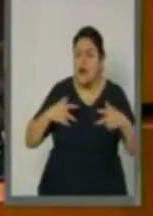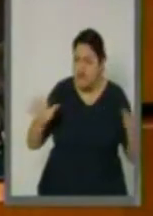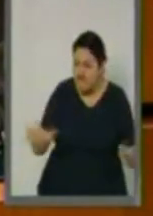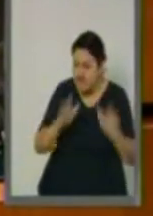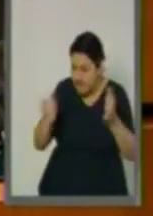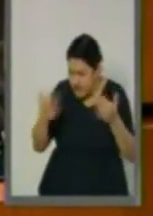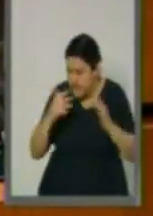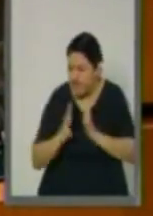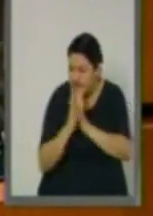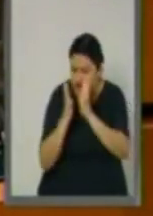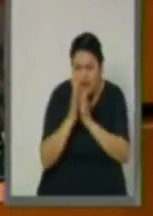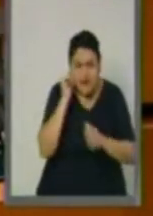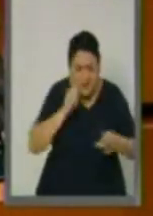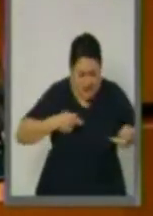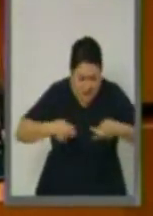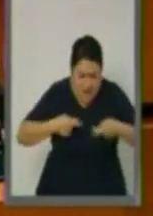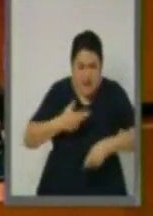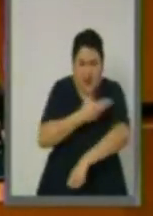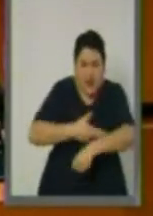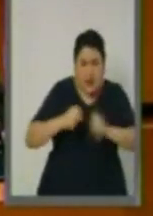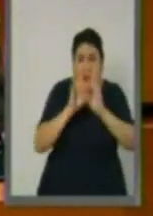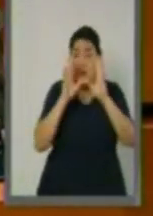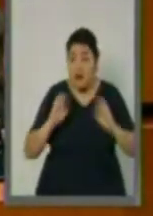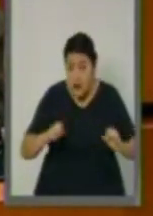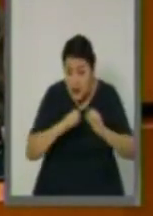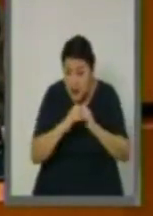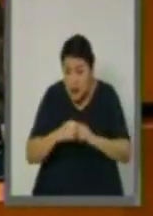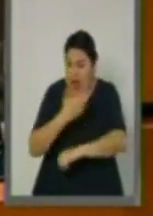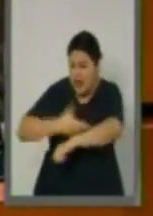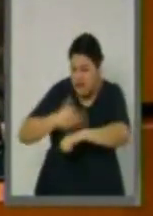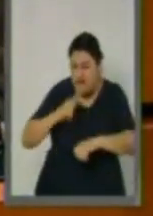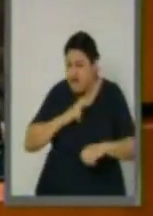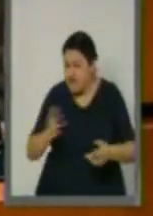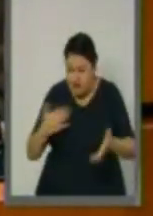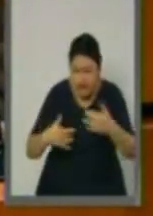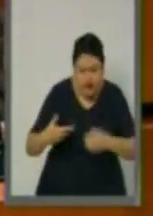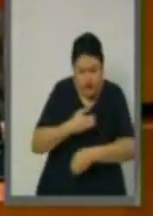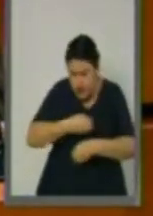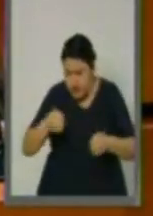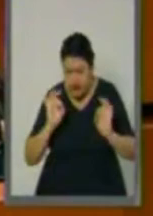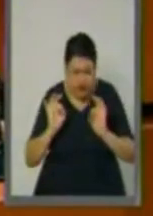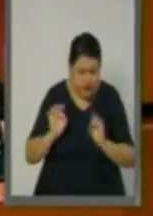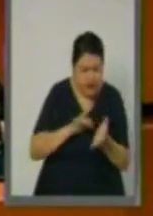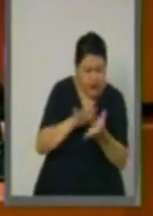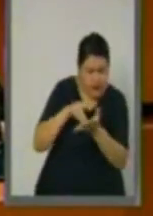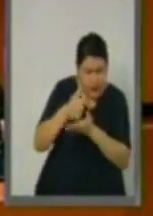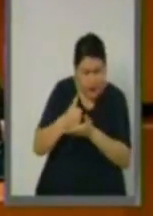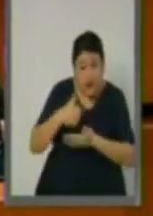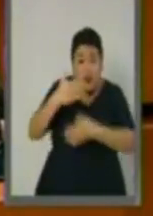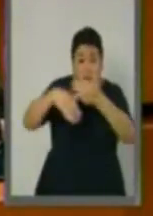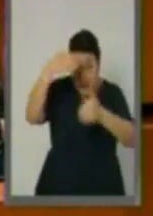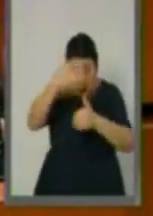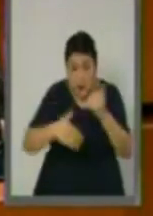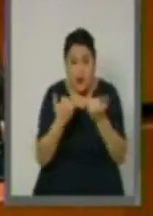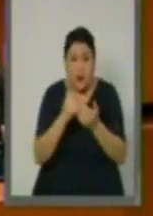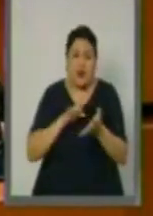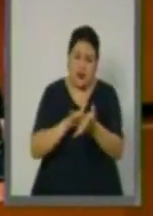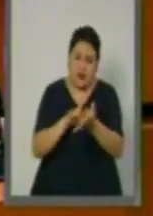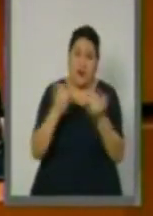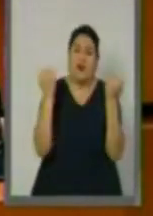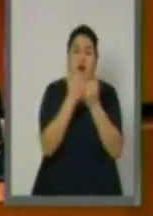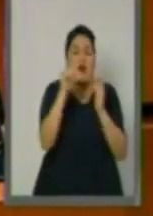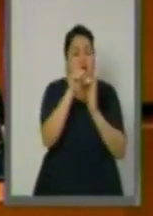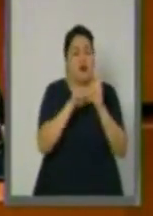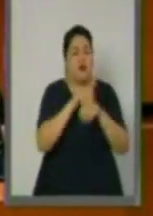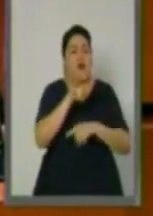antes, durante y después del siniestro. Es así como se propone esta reforma al artículo 19, que